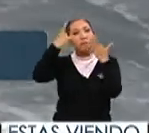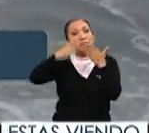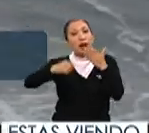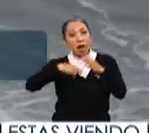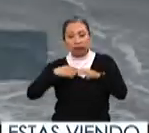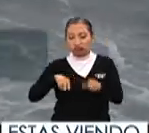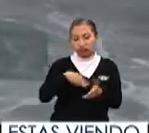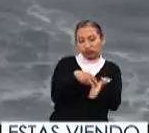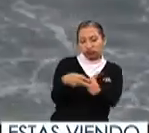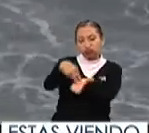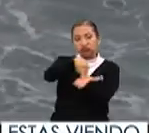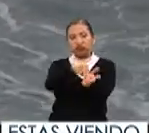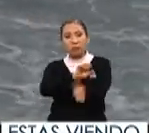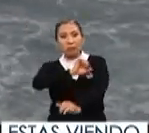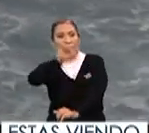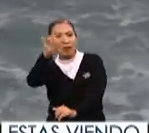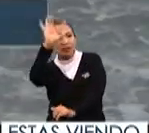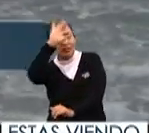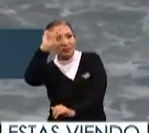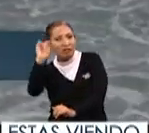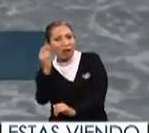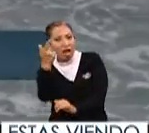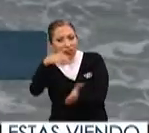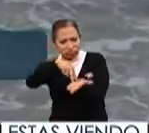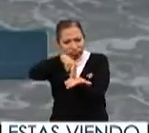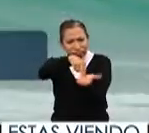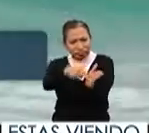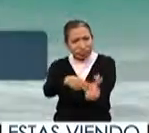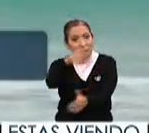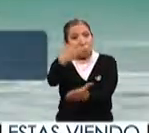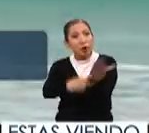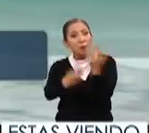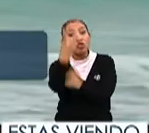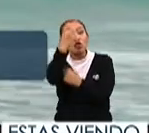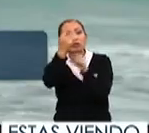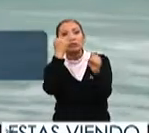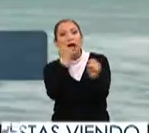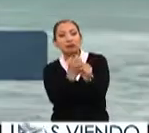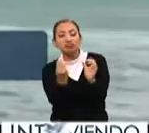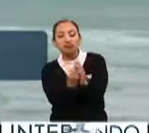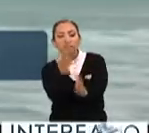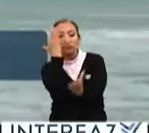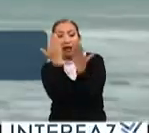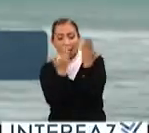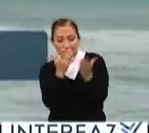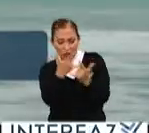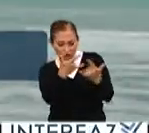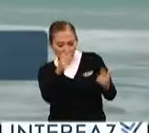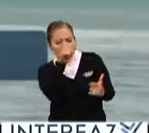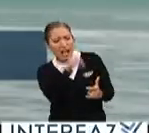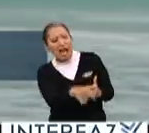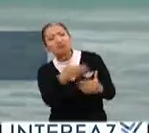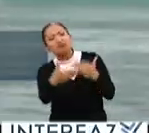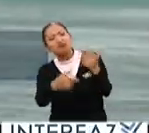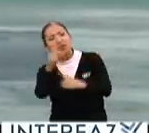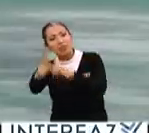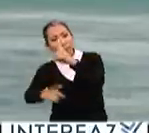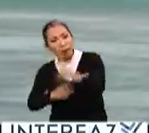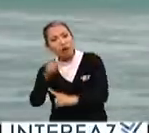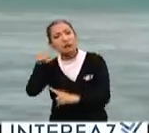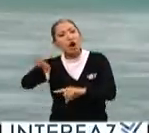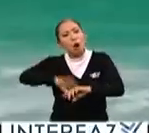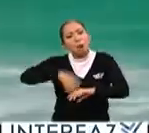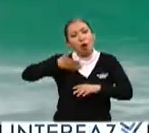ser un surfista profesional la ciencia y tecnología del surf es un programa que dura dos años donde se enseña la historia y desarrollo de este deporte